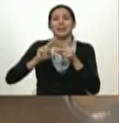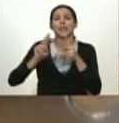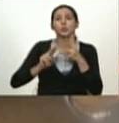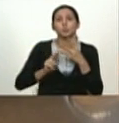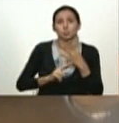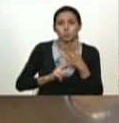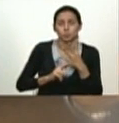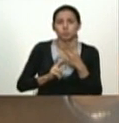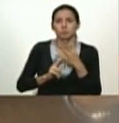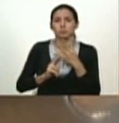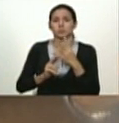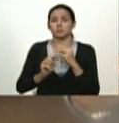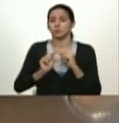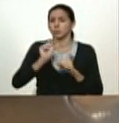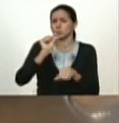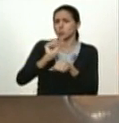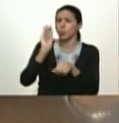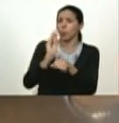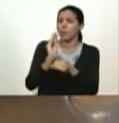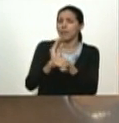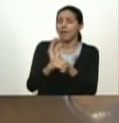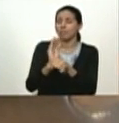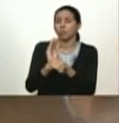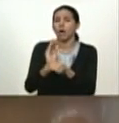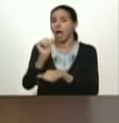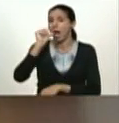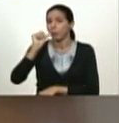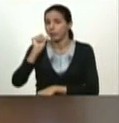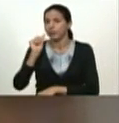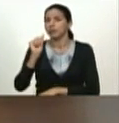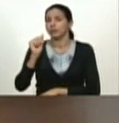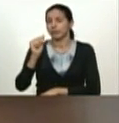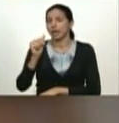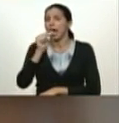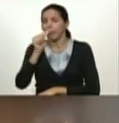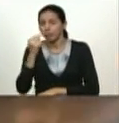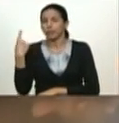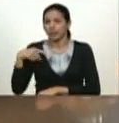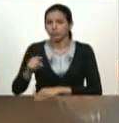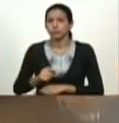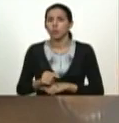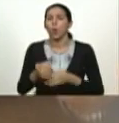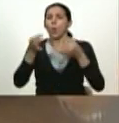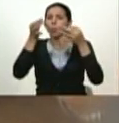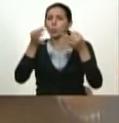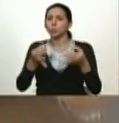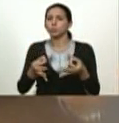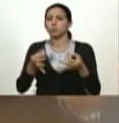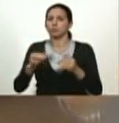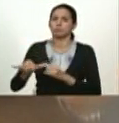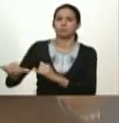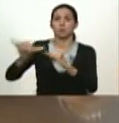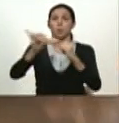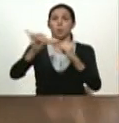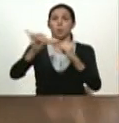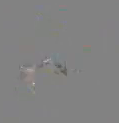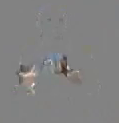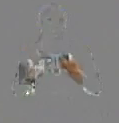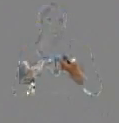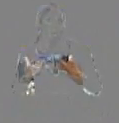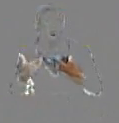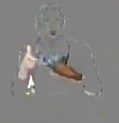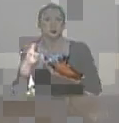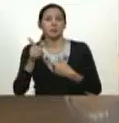administrando y ahorrando todo el agua que podemos y distribuyéndola de manera justa y además de